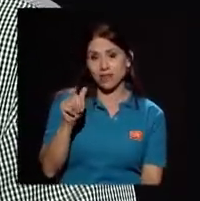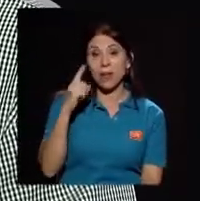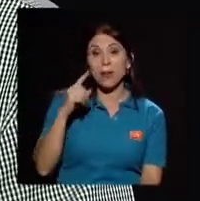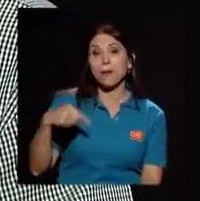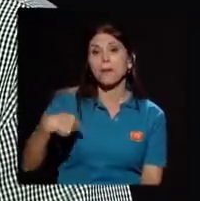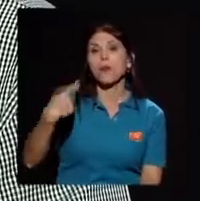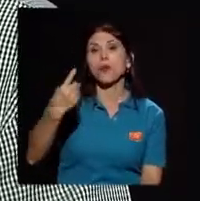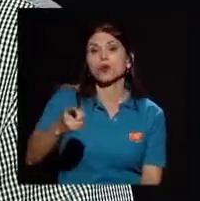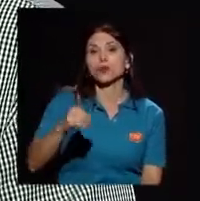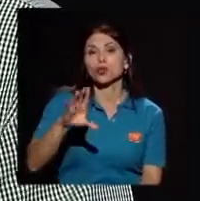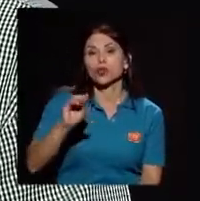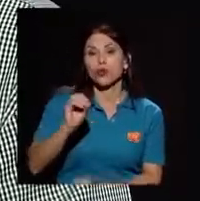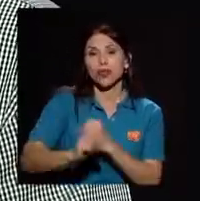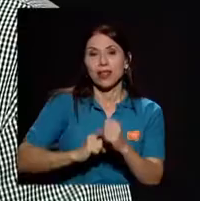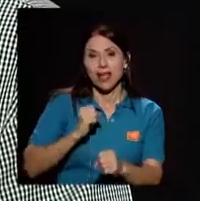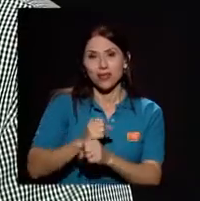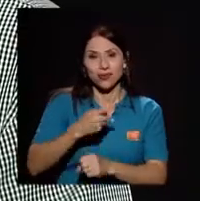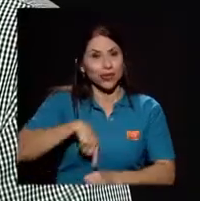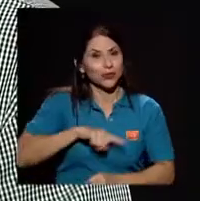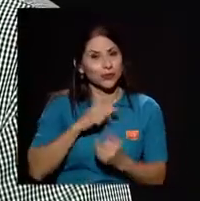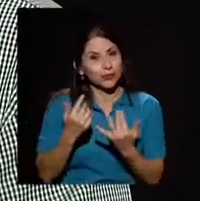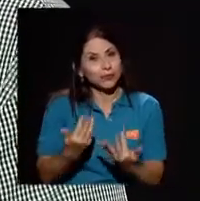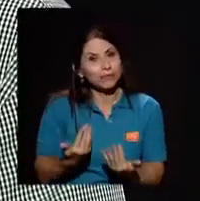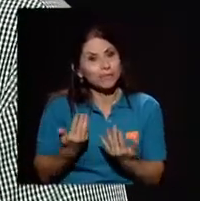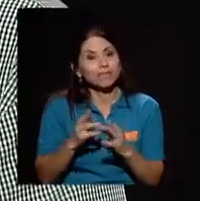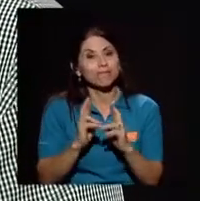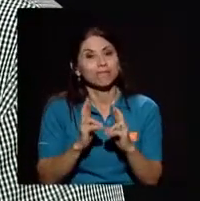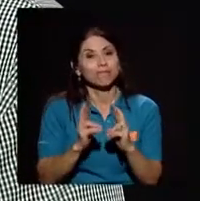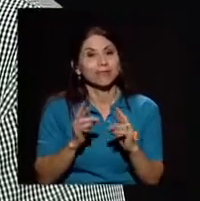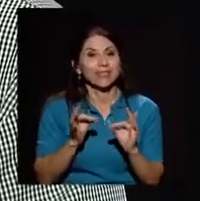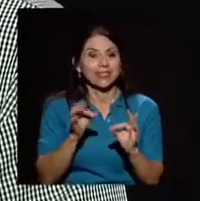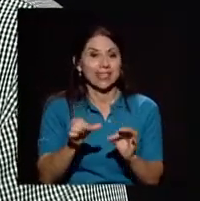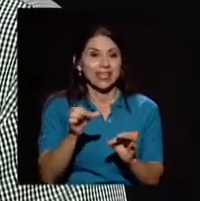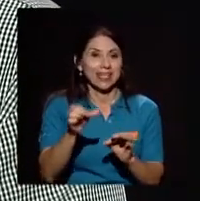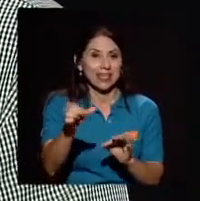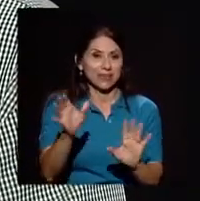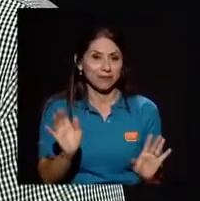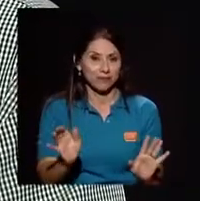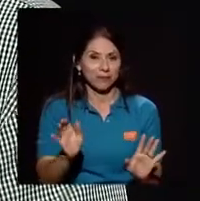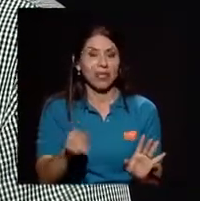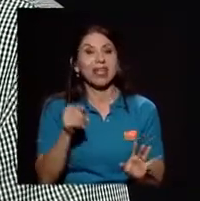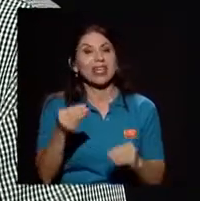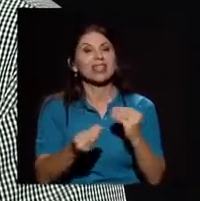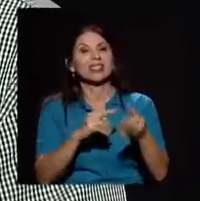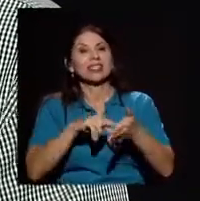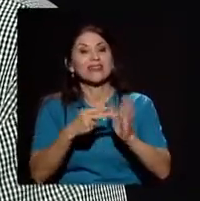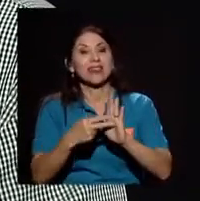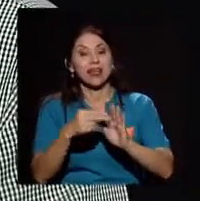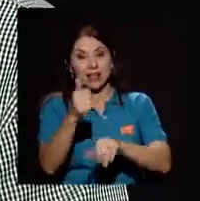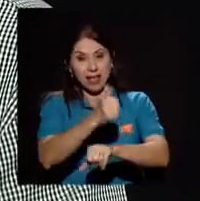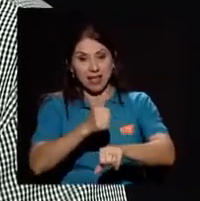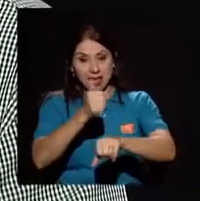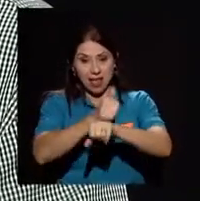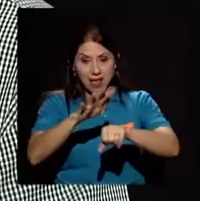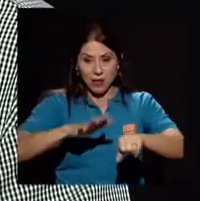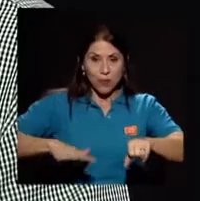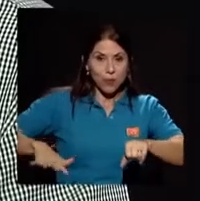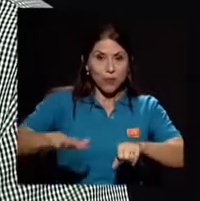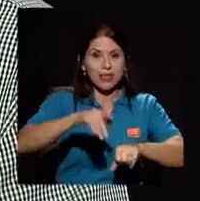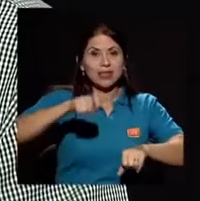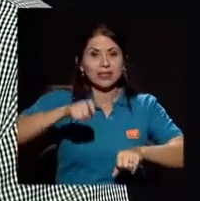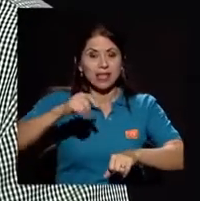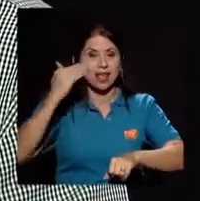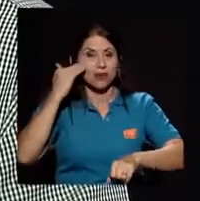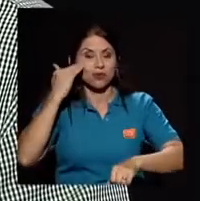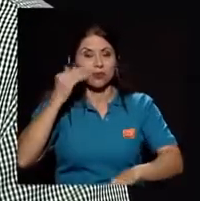esperamos seguir cumpliendo que es fomentar en la sociedad esa necesidad del conocimiento geológico